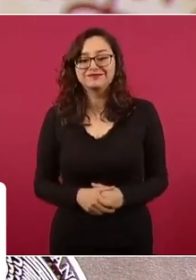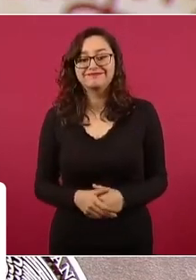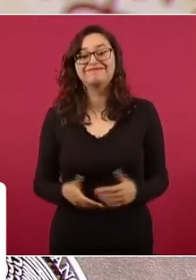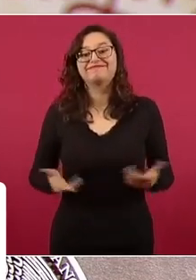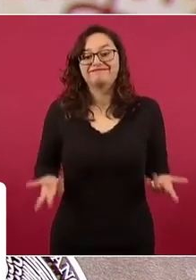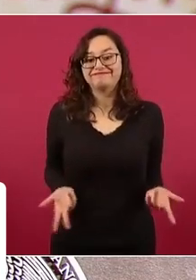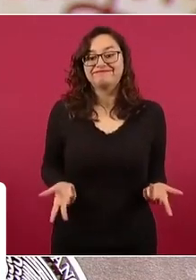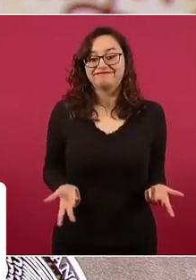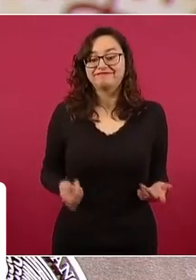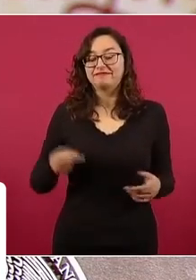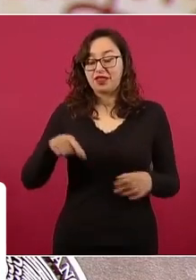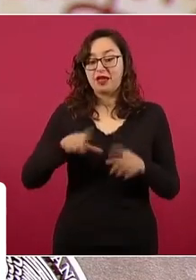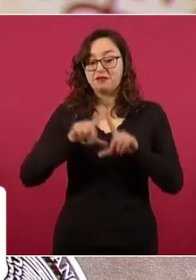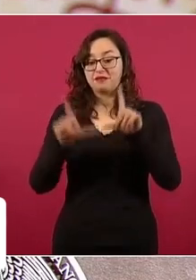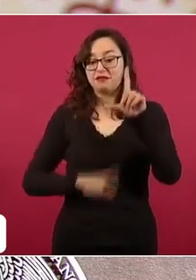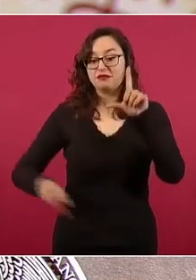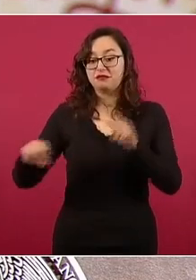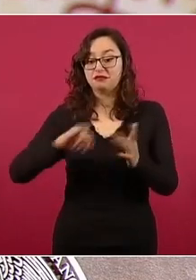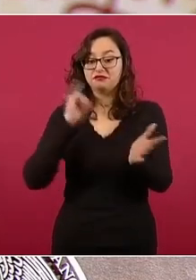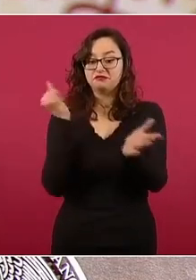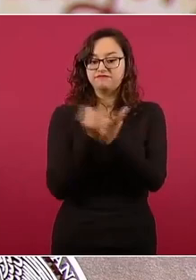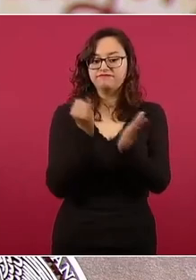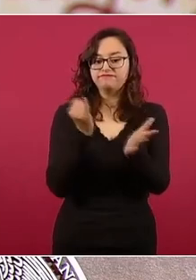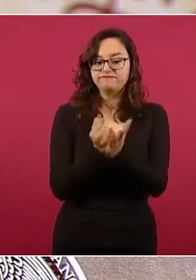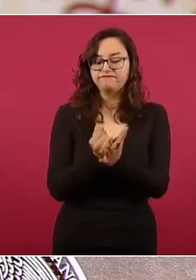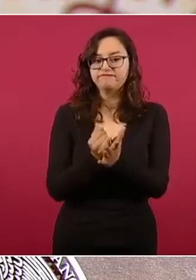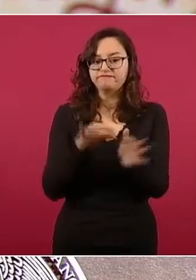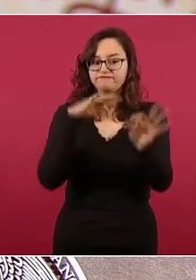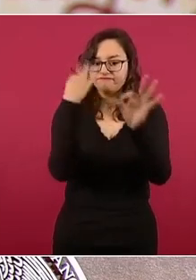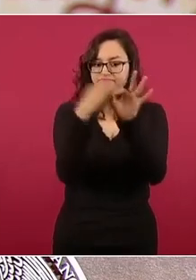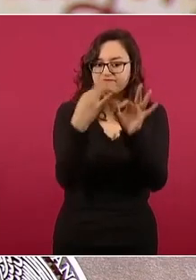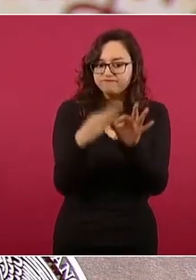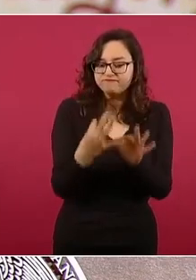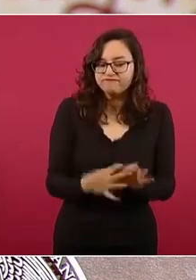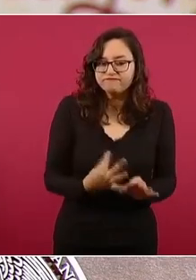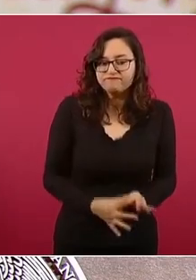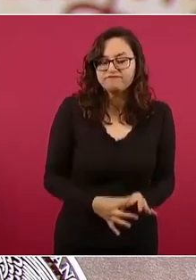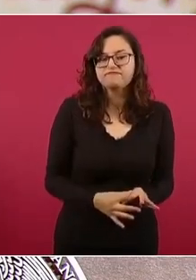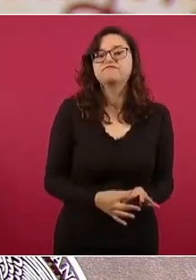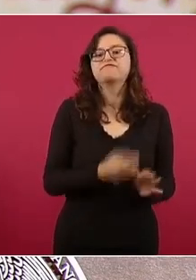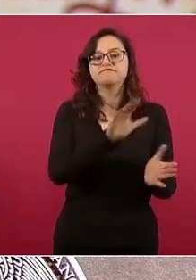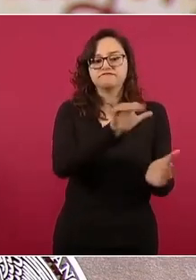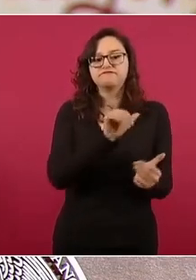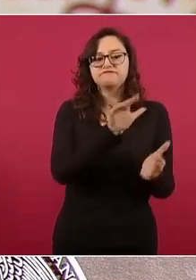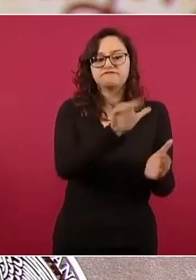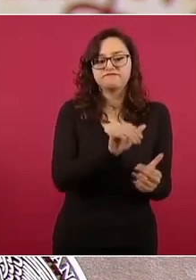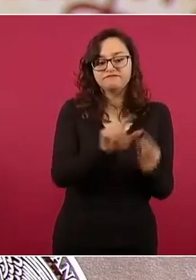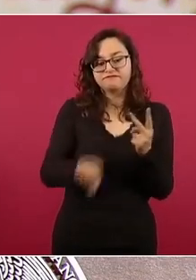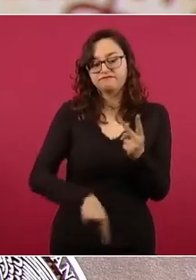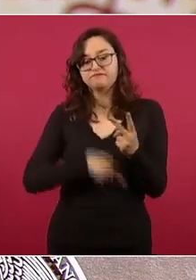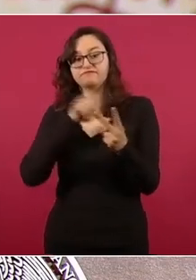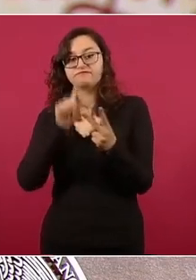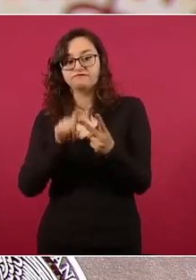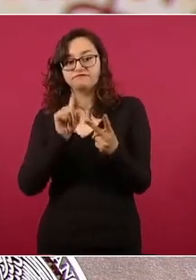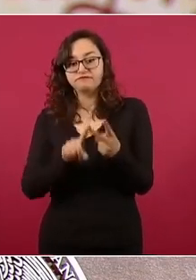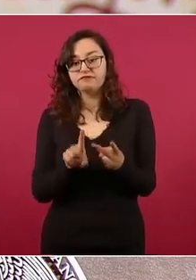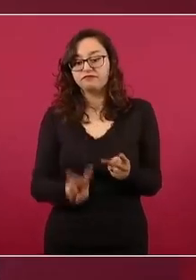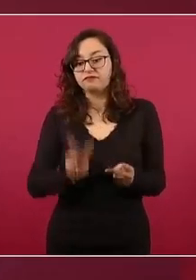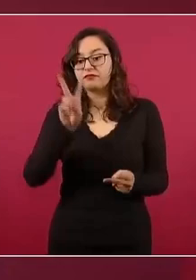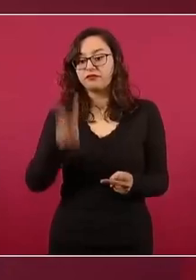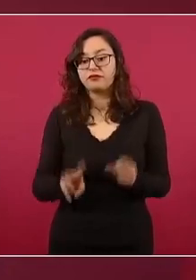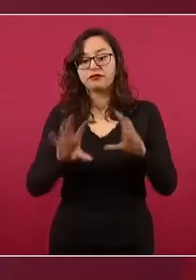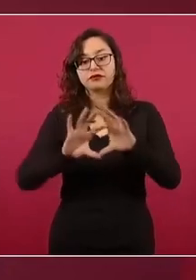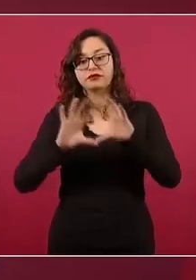tasas de interés. Pero otro factor clave son las expectativas de un cambio radical en el comercio